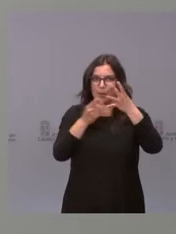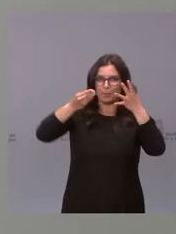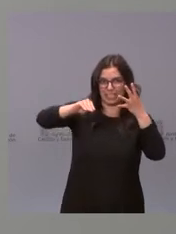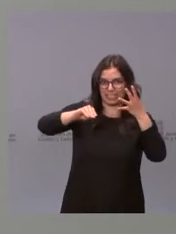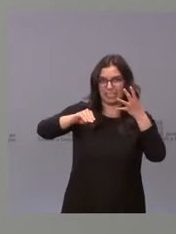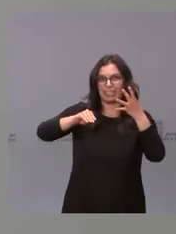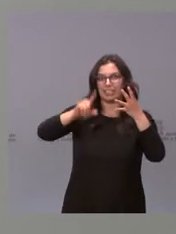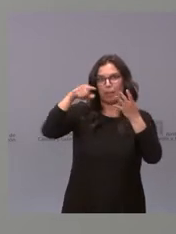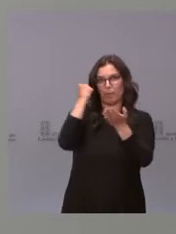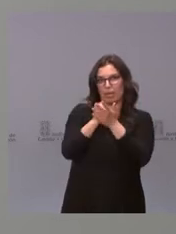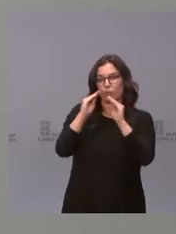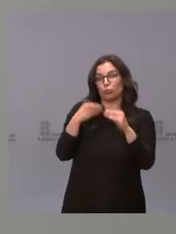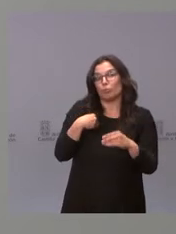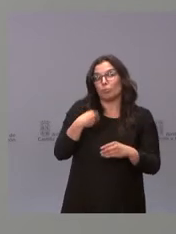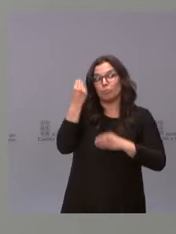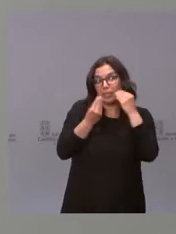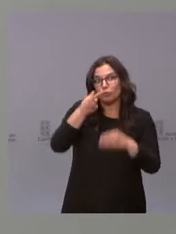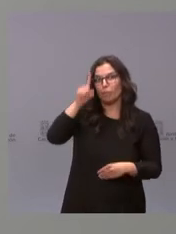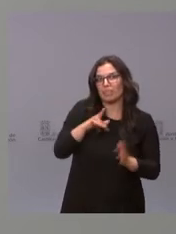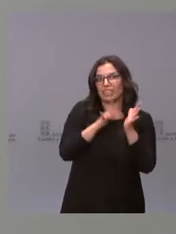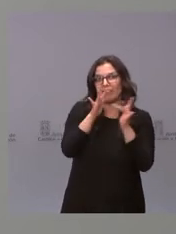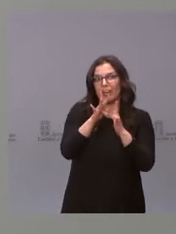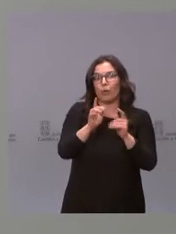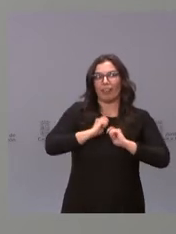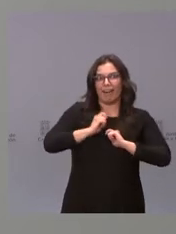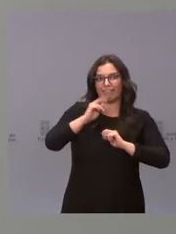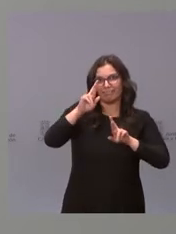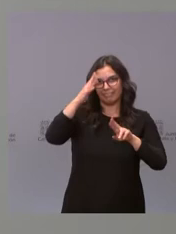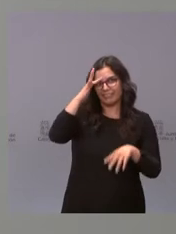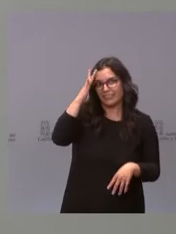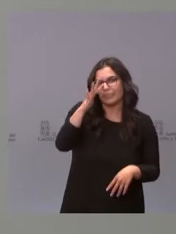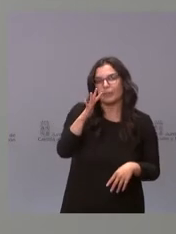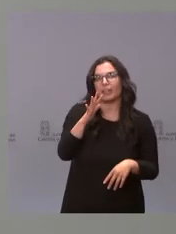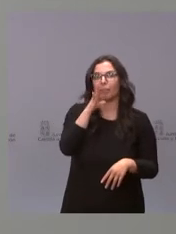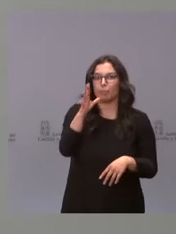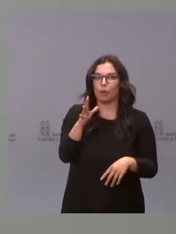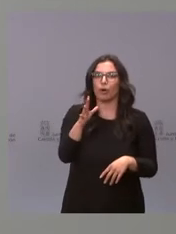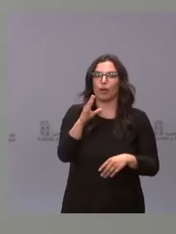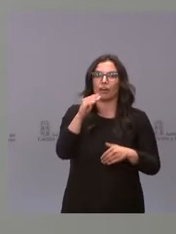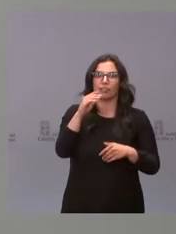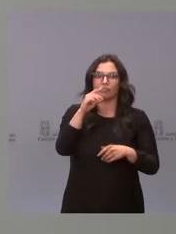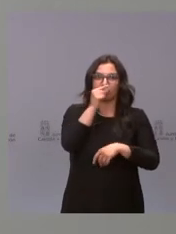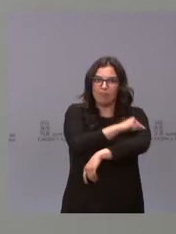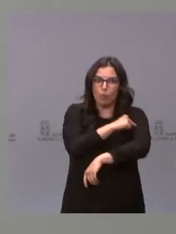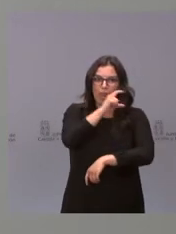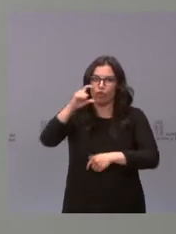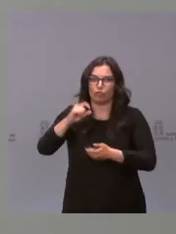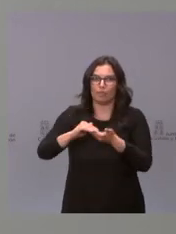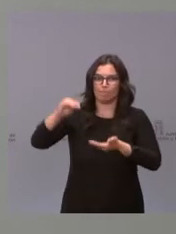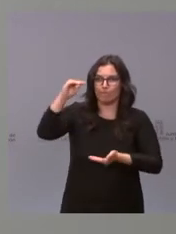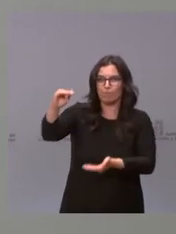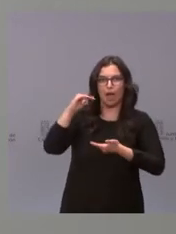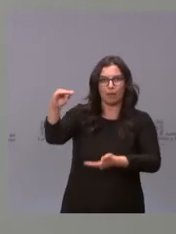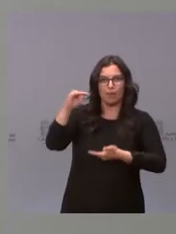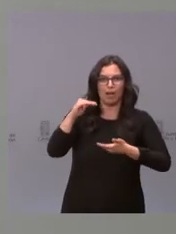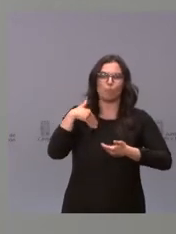creo que abril puede ser un mes de mucha esperanza en cuanto a que vamos a tener más vacunas y que vamos a poder acelerar el